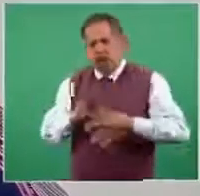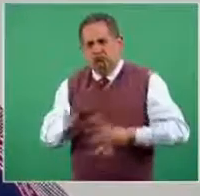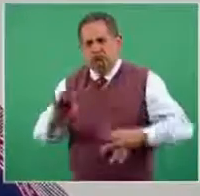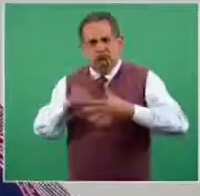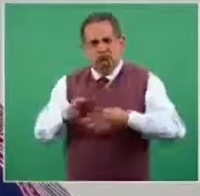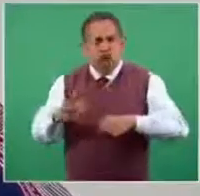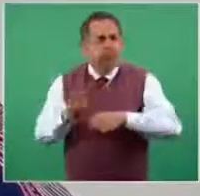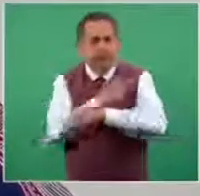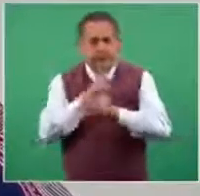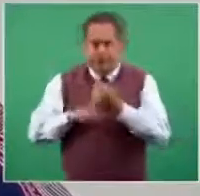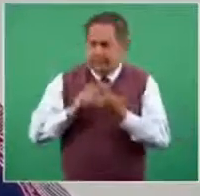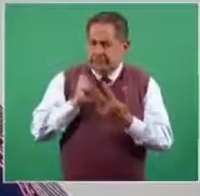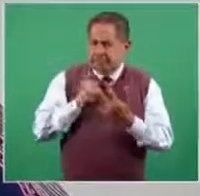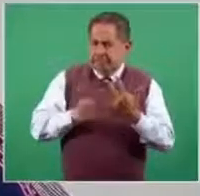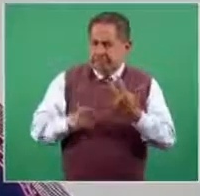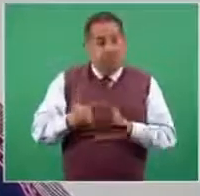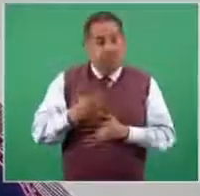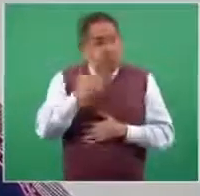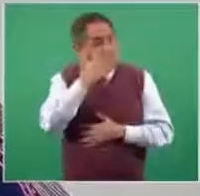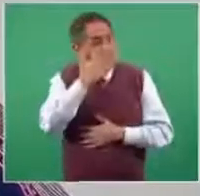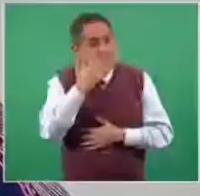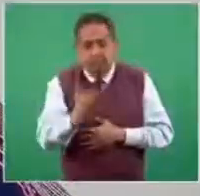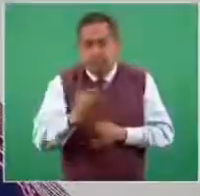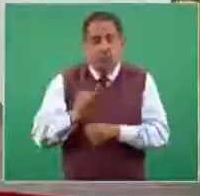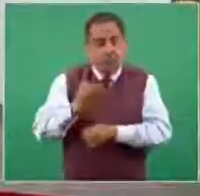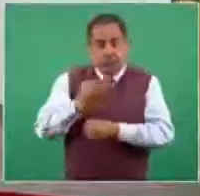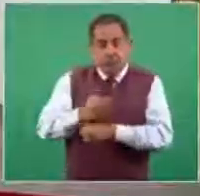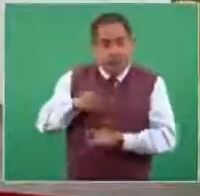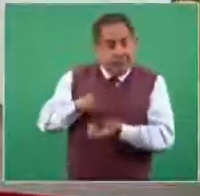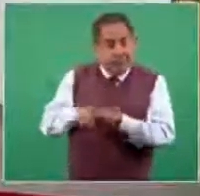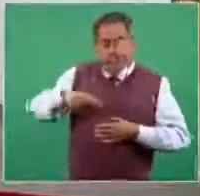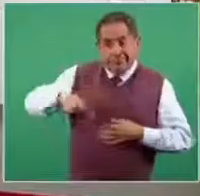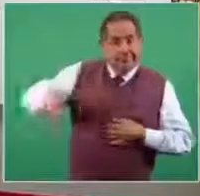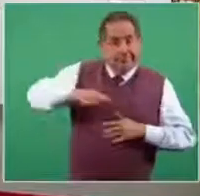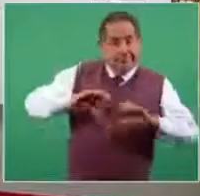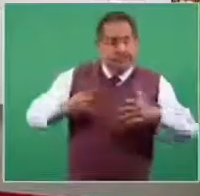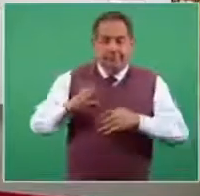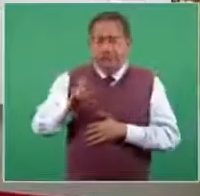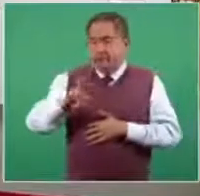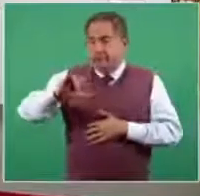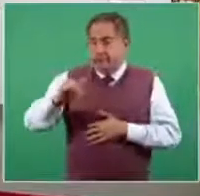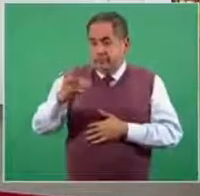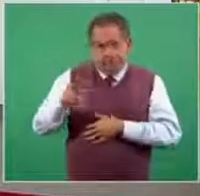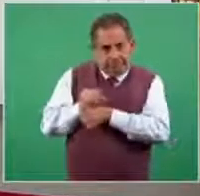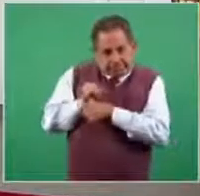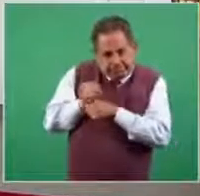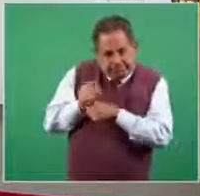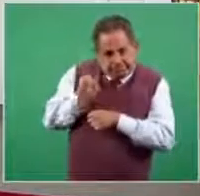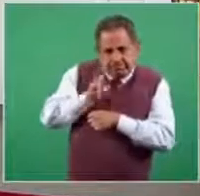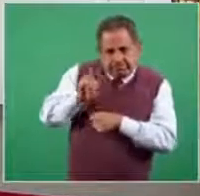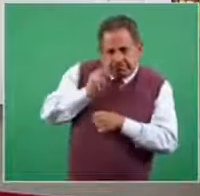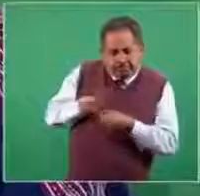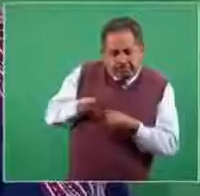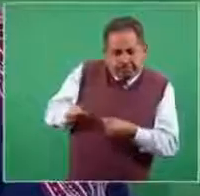porque es algo extraordinario las personas que se encuentran enrolándose en este tipo de ensayos clínicos. Y